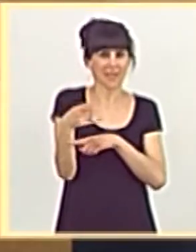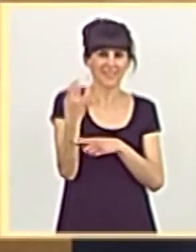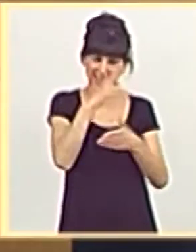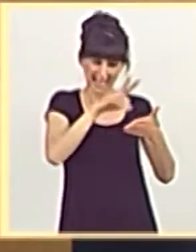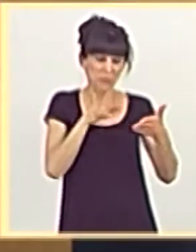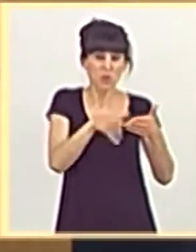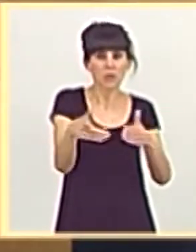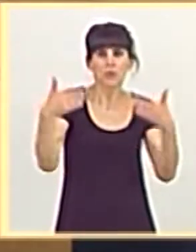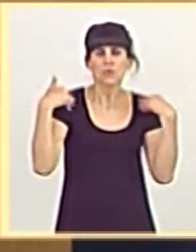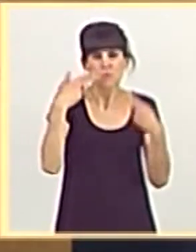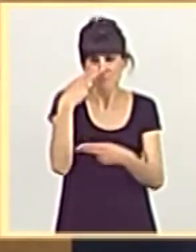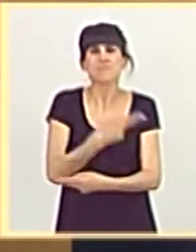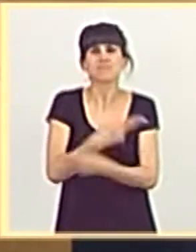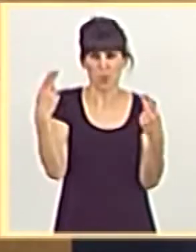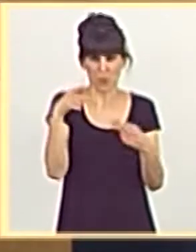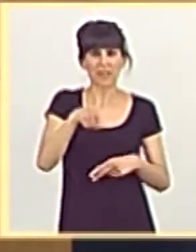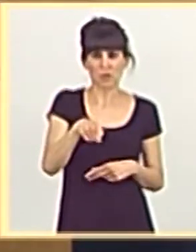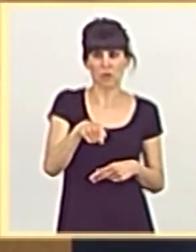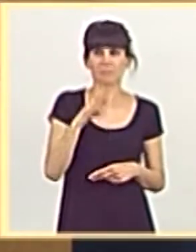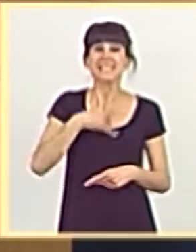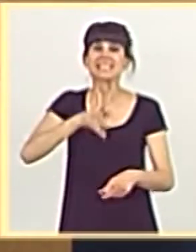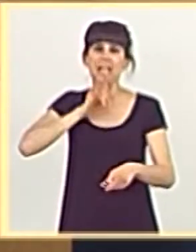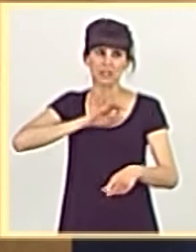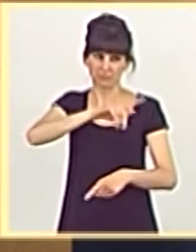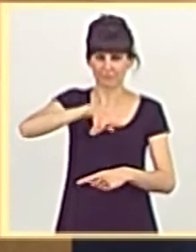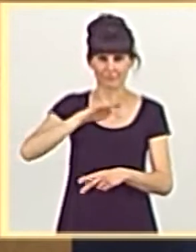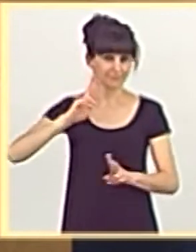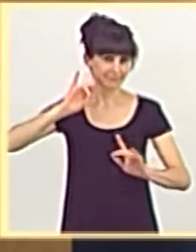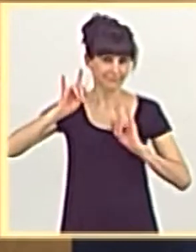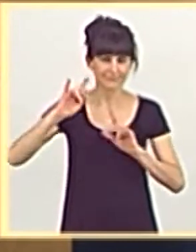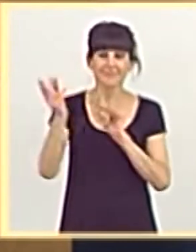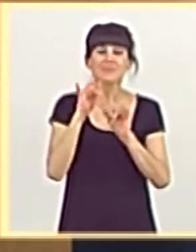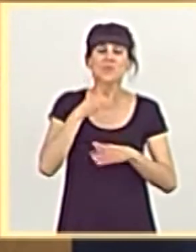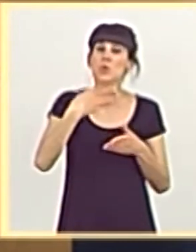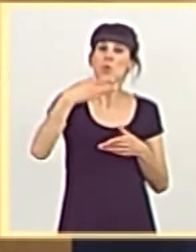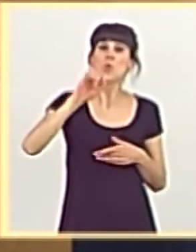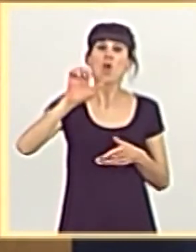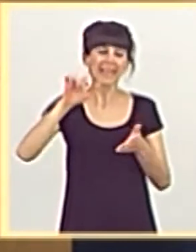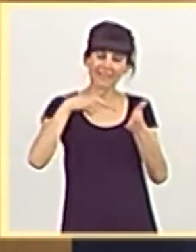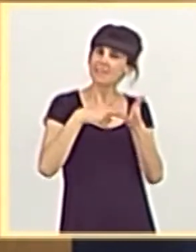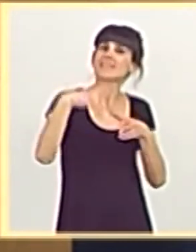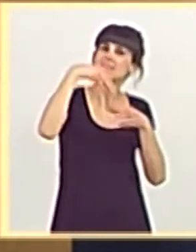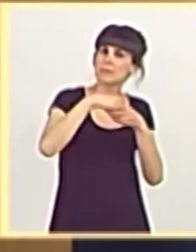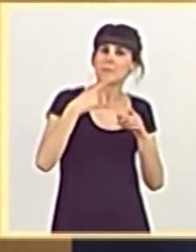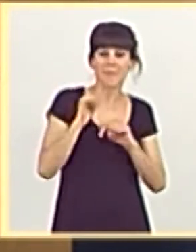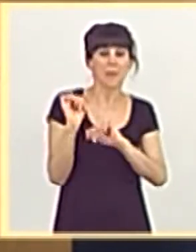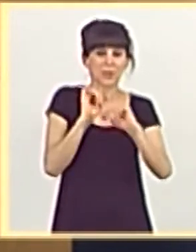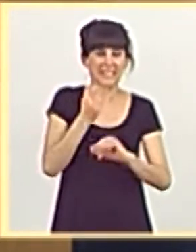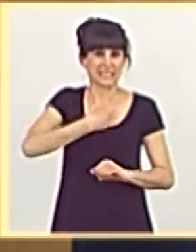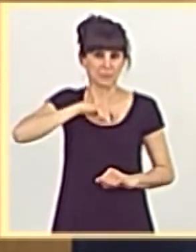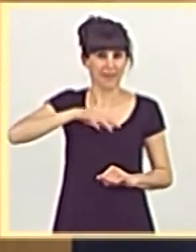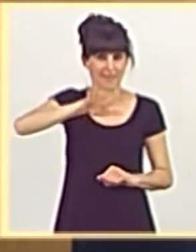cargo público. Silencio, señorías, por favor. Mire, un BOE donde hemos puesto para proteger a este país